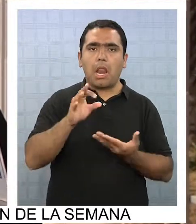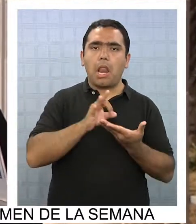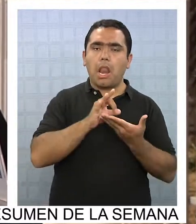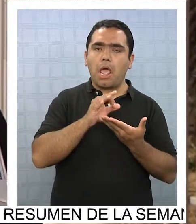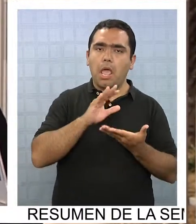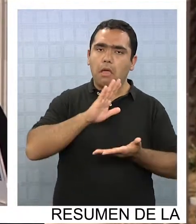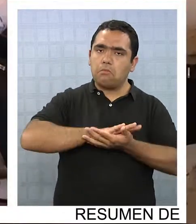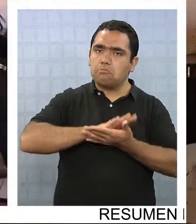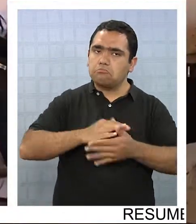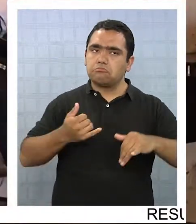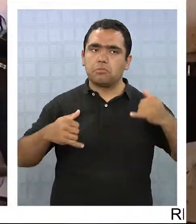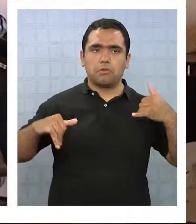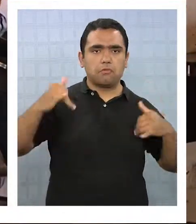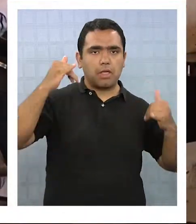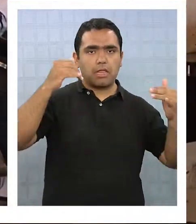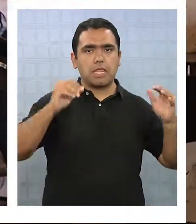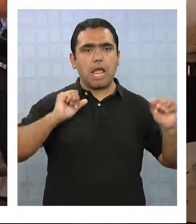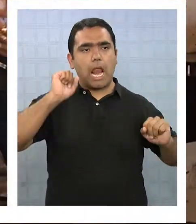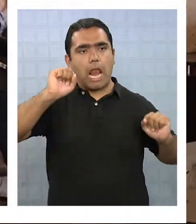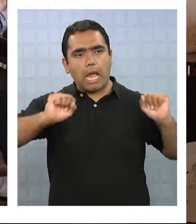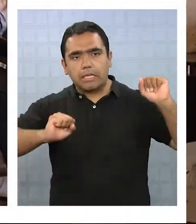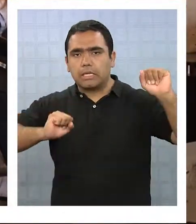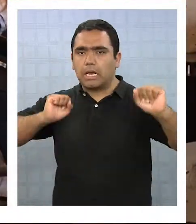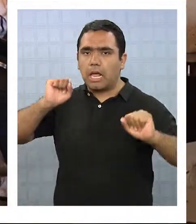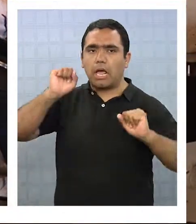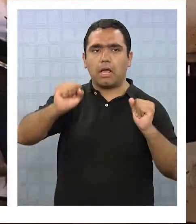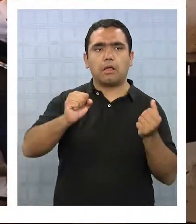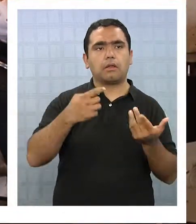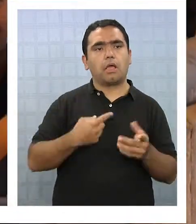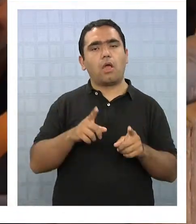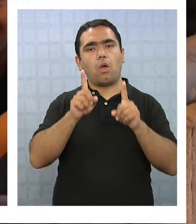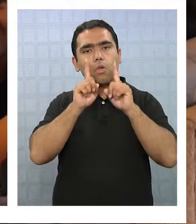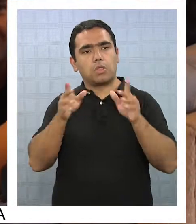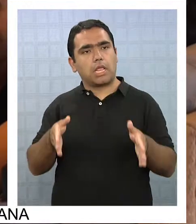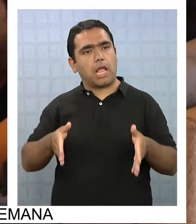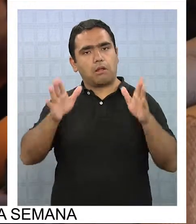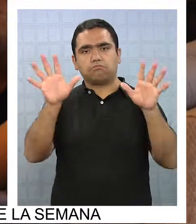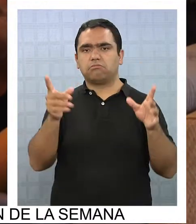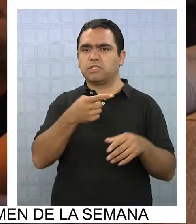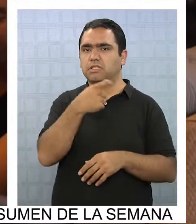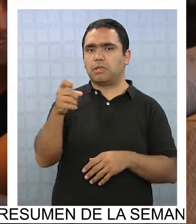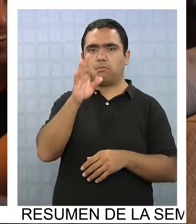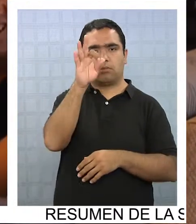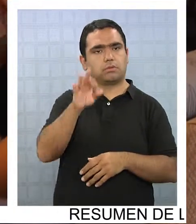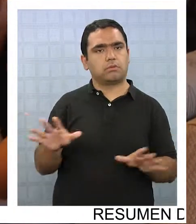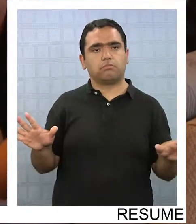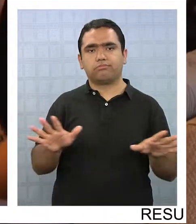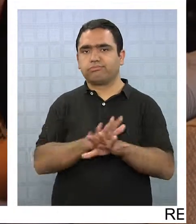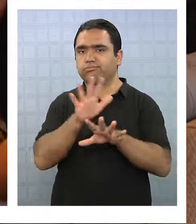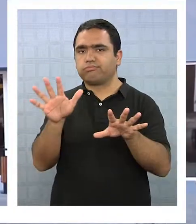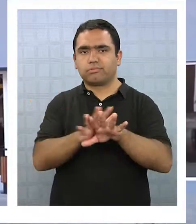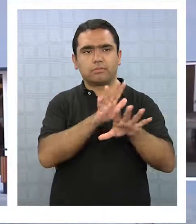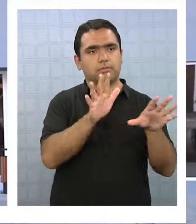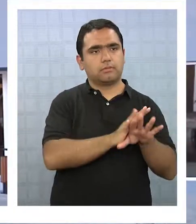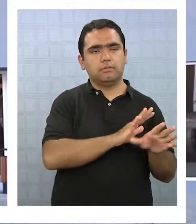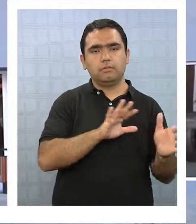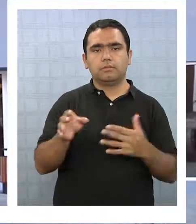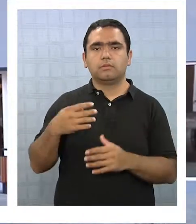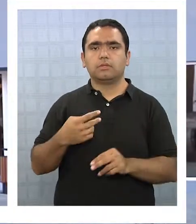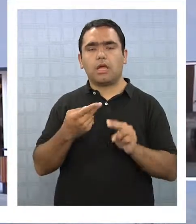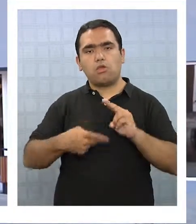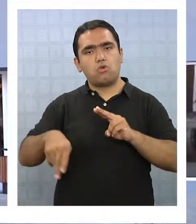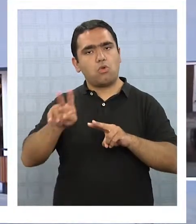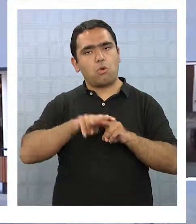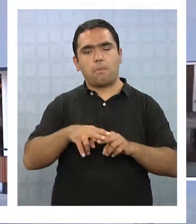ayudó muchísimo porque tuvimos todos los hoteles en un 100% de ocupación. El mes de julio se notó casi, yo diría que lo normal